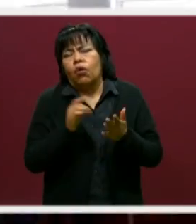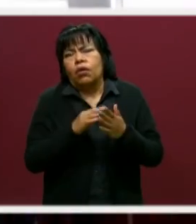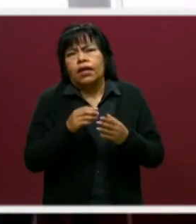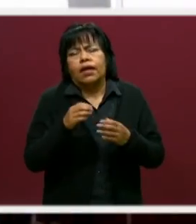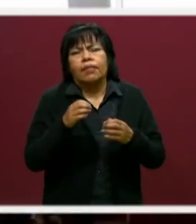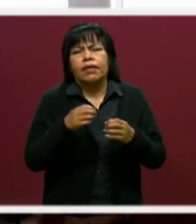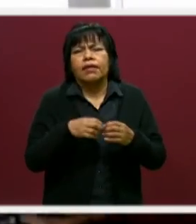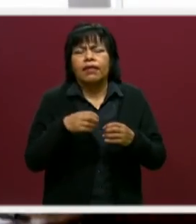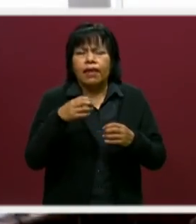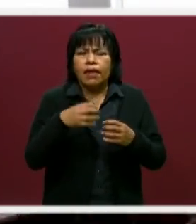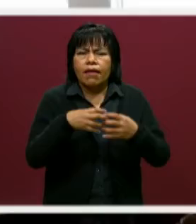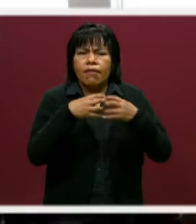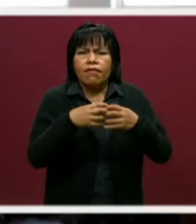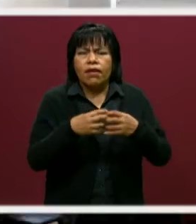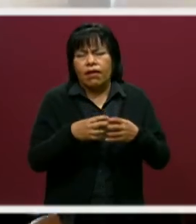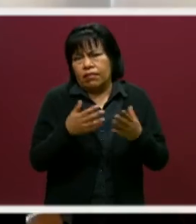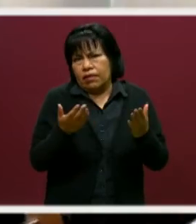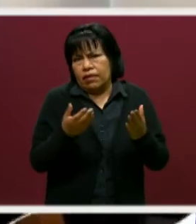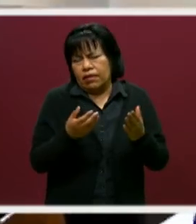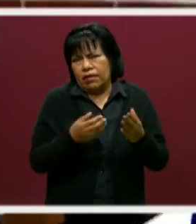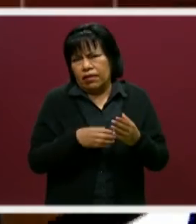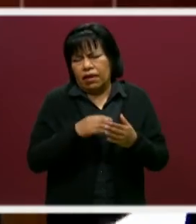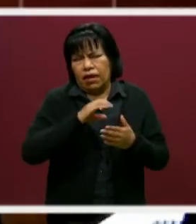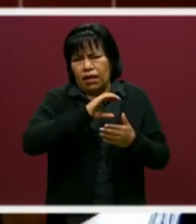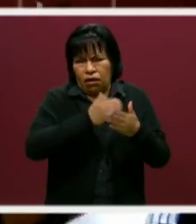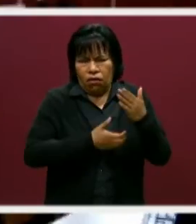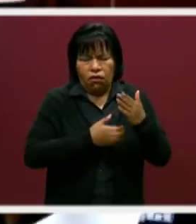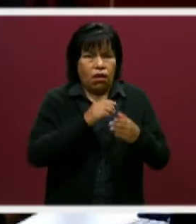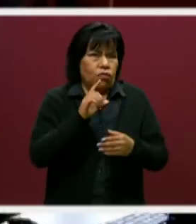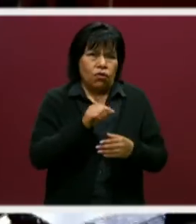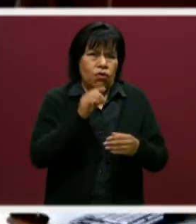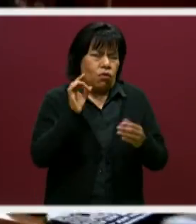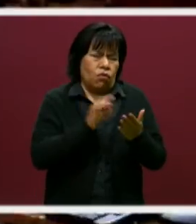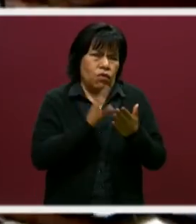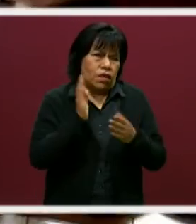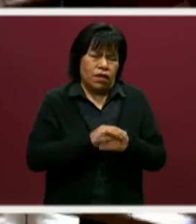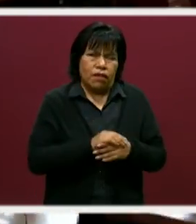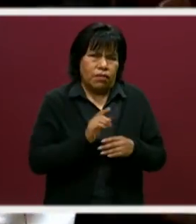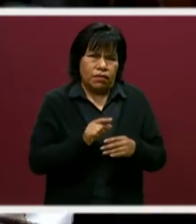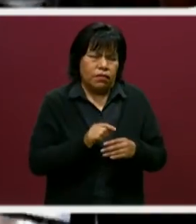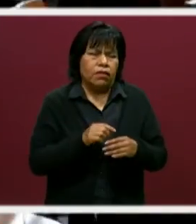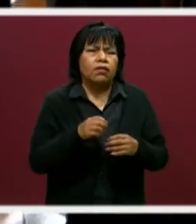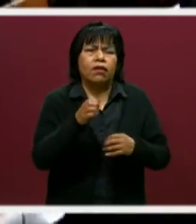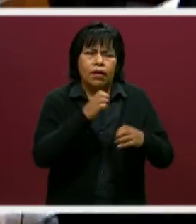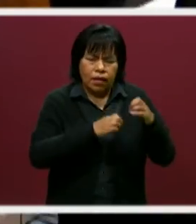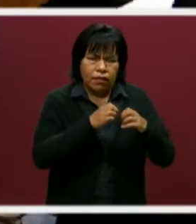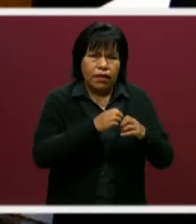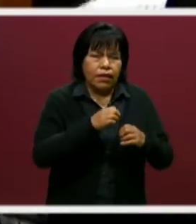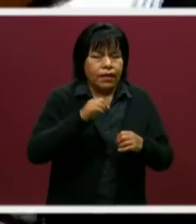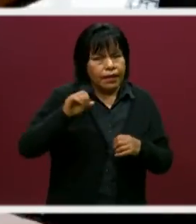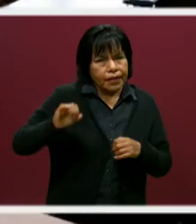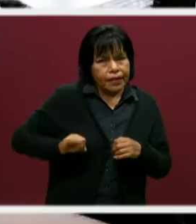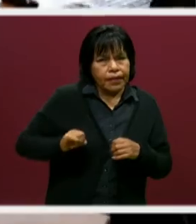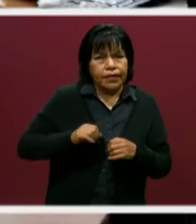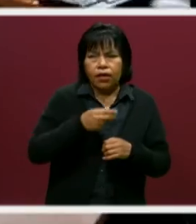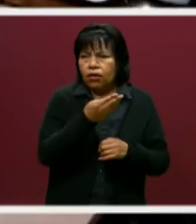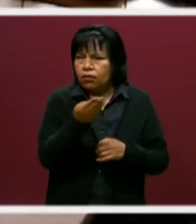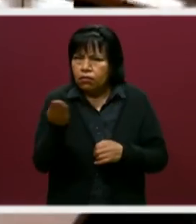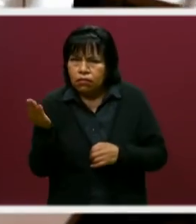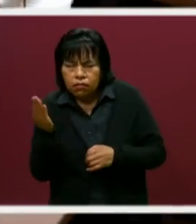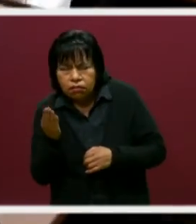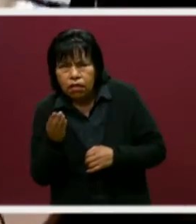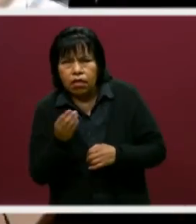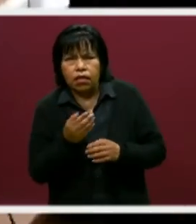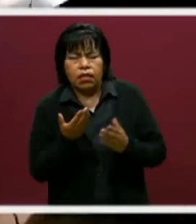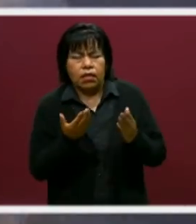¿no? Y me imagino que ustedes, bueno, tienen contactos con empresas importantes que están justamente interesadas en lo que ustedes están